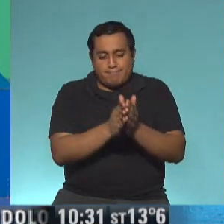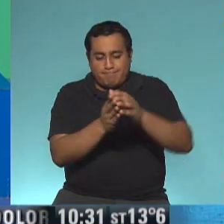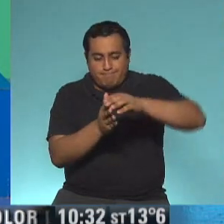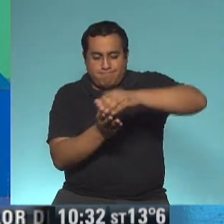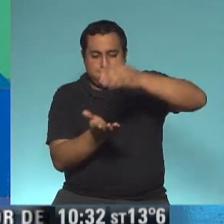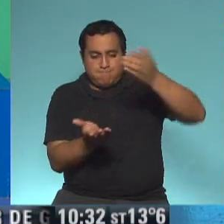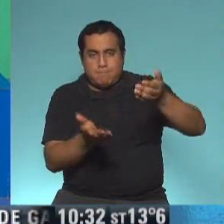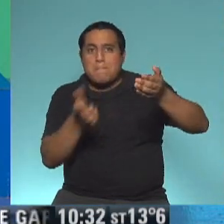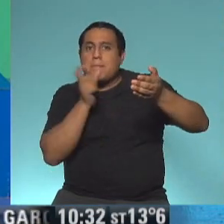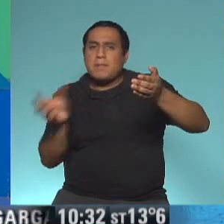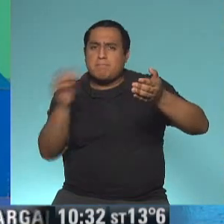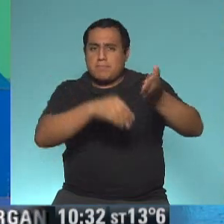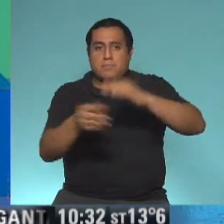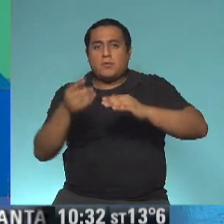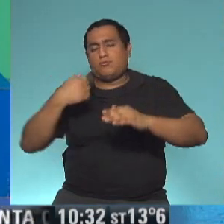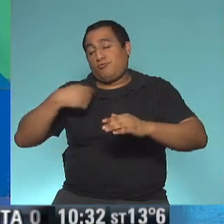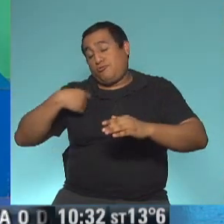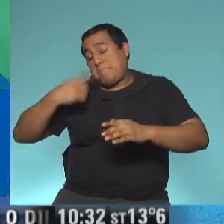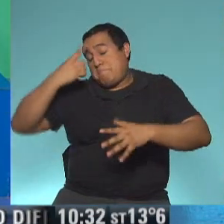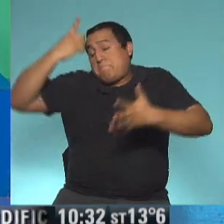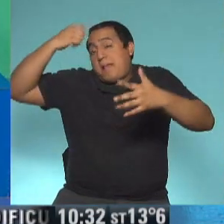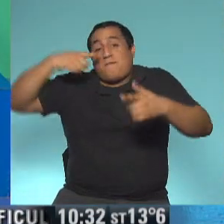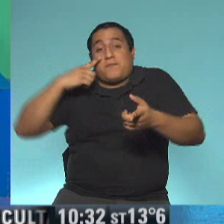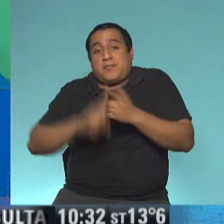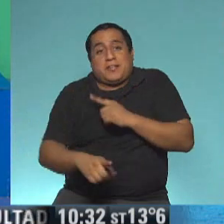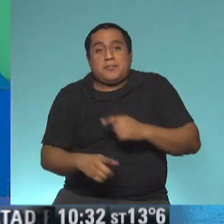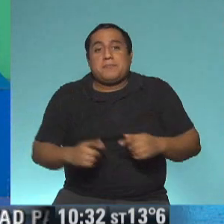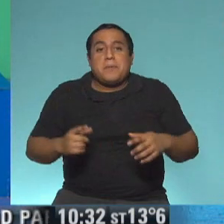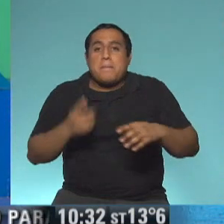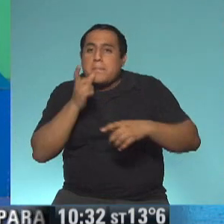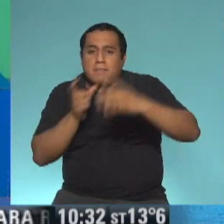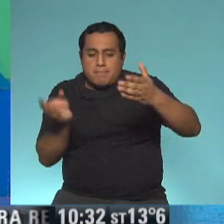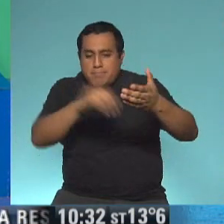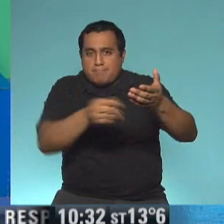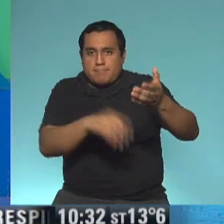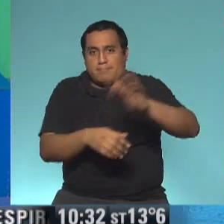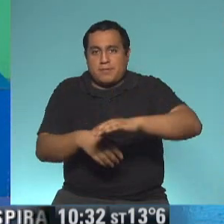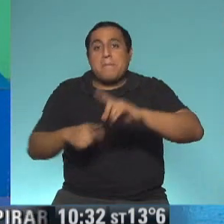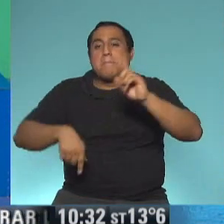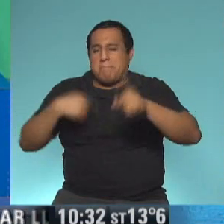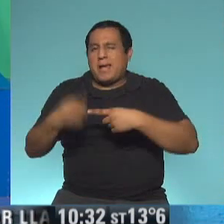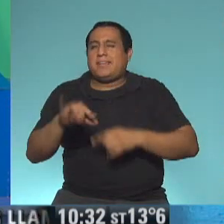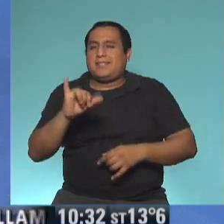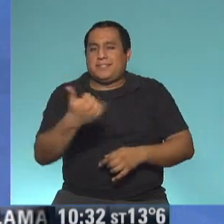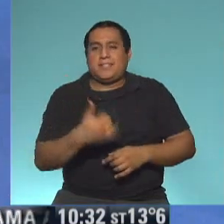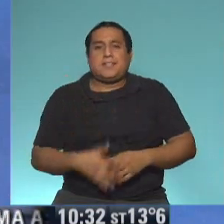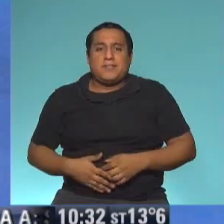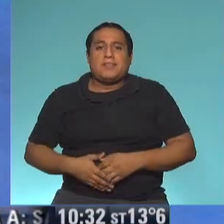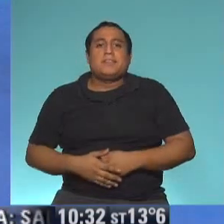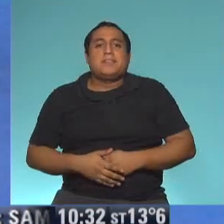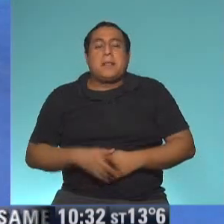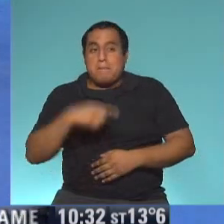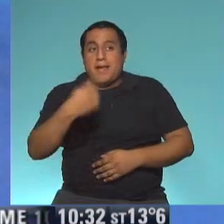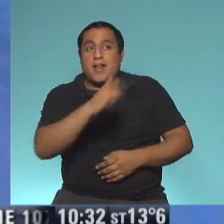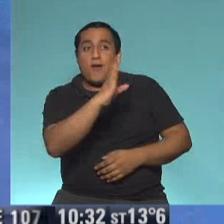Hay que hacer la caja de palabras. Estoy creando en vivo. La cajita de palabras y ponerlas ahí, escribirlas. Mañana la traemos. Y la vamos poniendo. Borja, tucu,